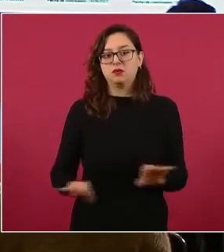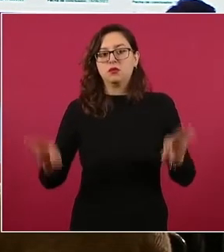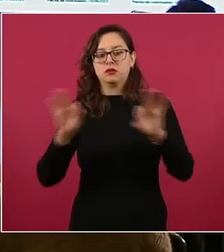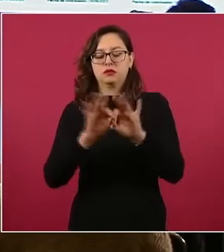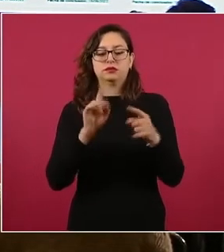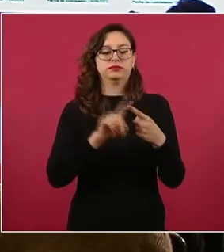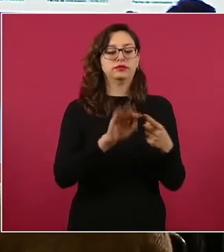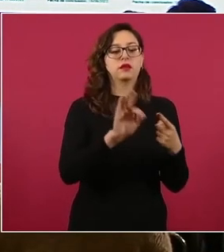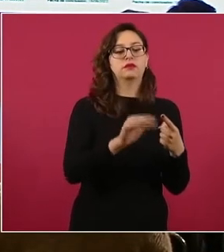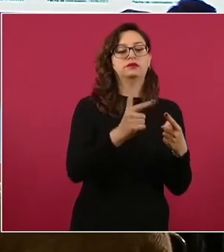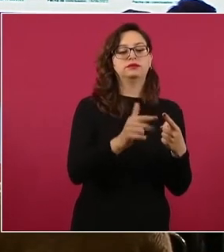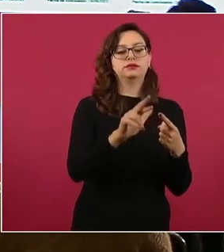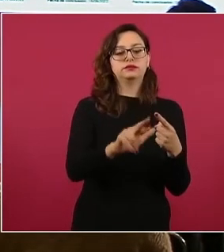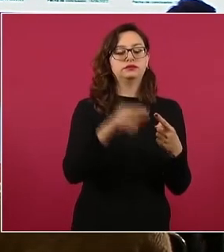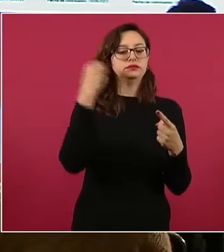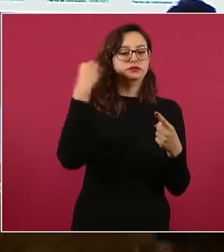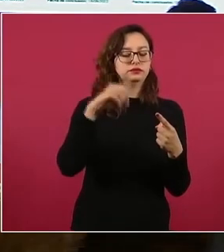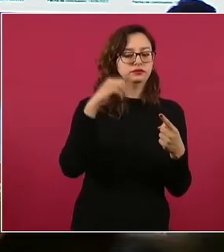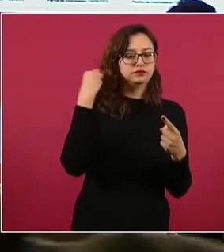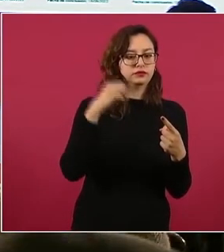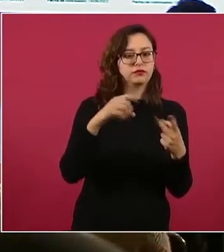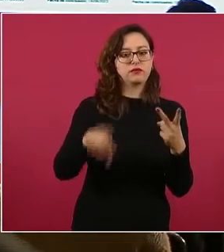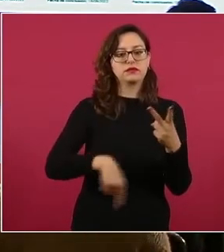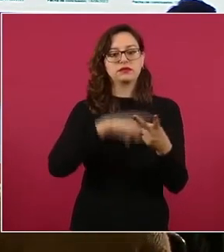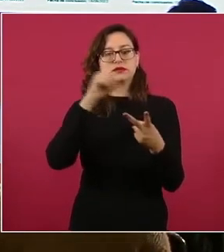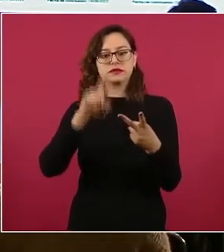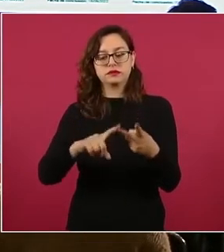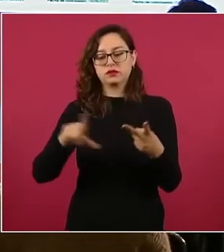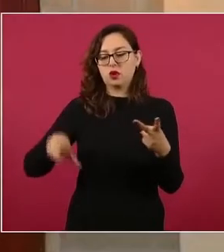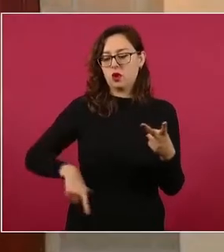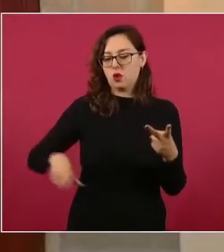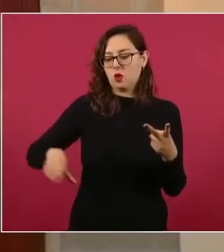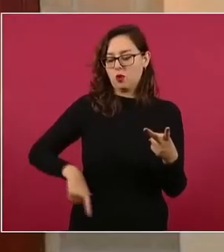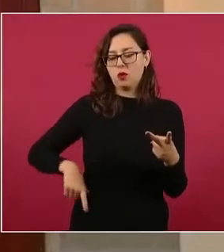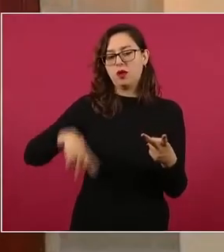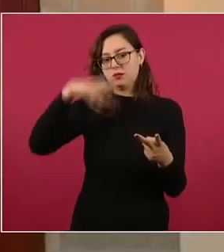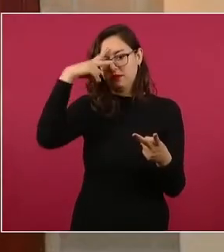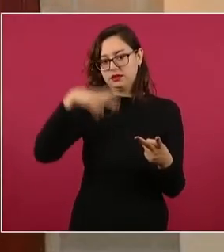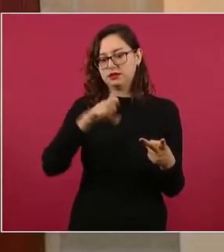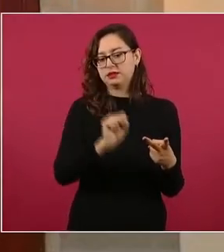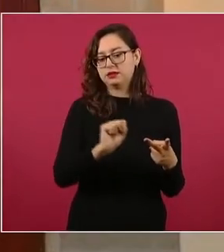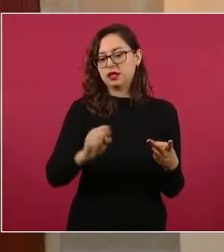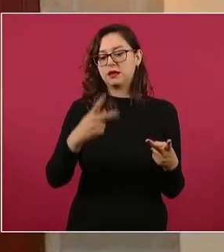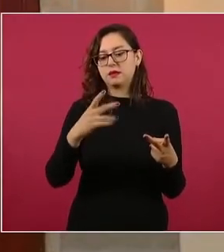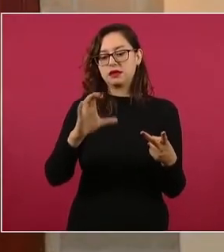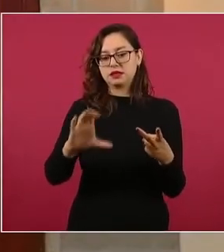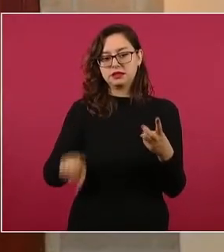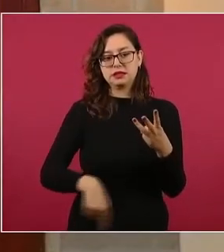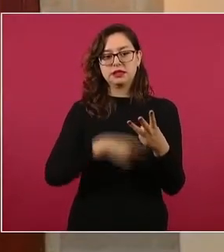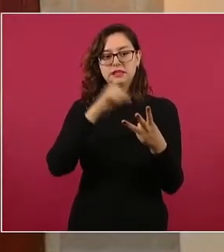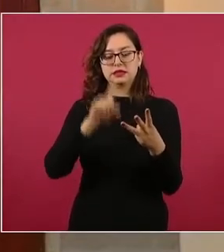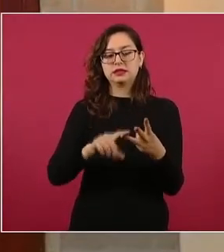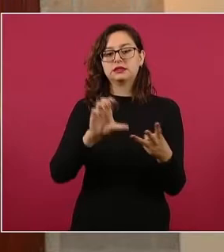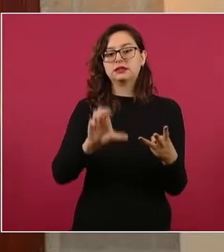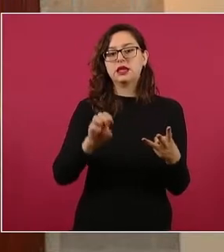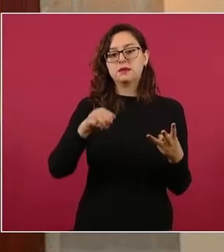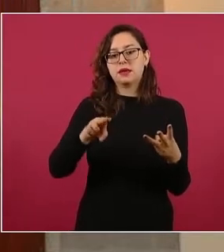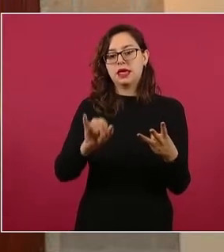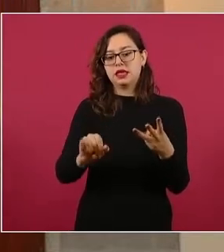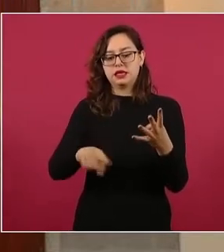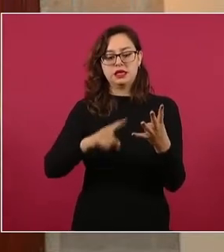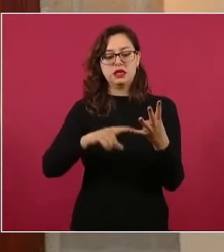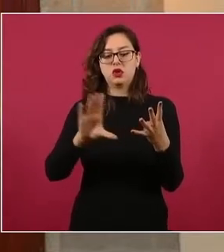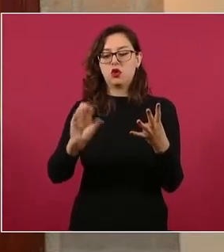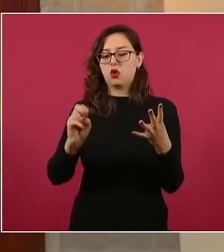Fiscalía General de Justicia de Oaxaca, el Gobierno de México a través de la Secretaría de Seguridad, CNI y la CONACE,